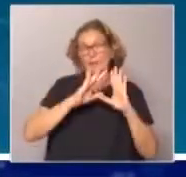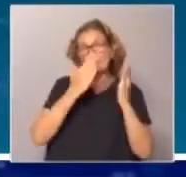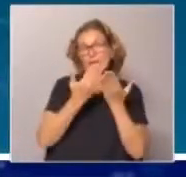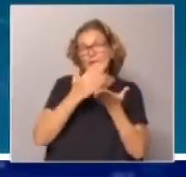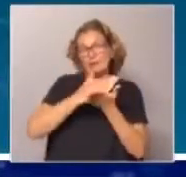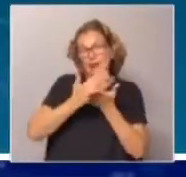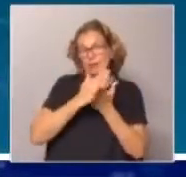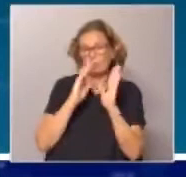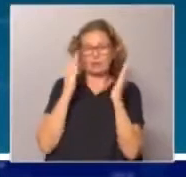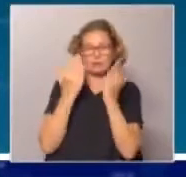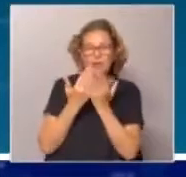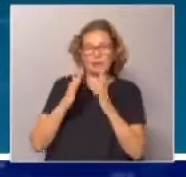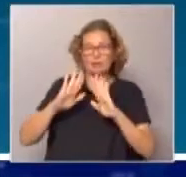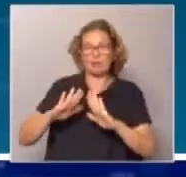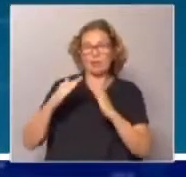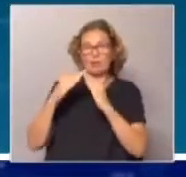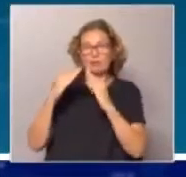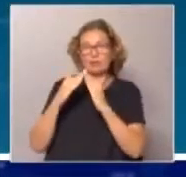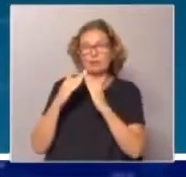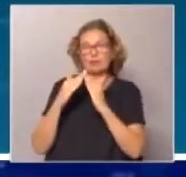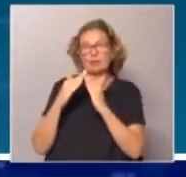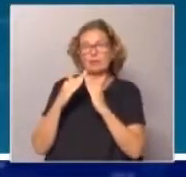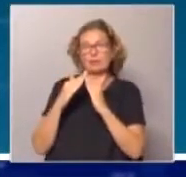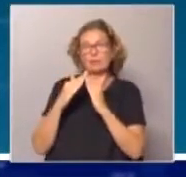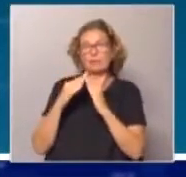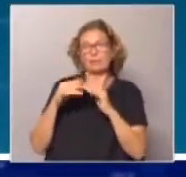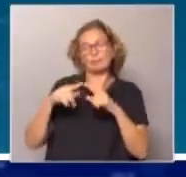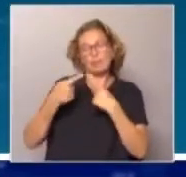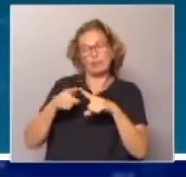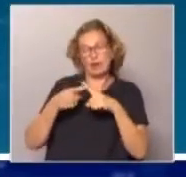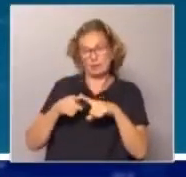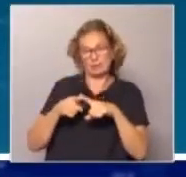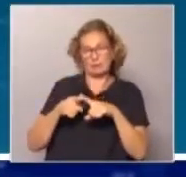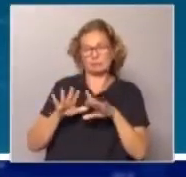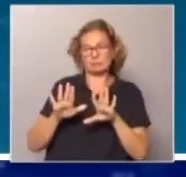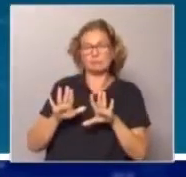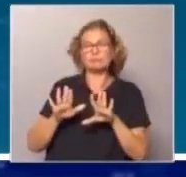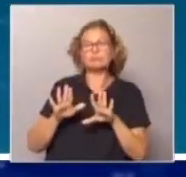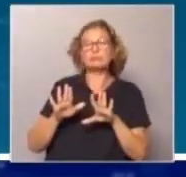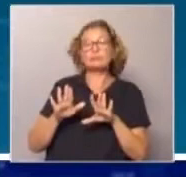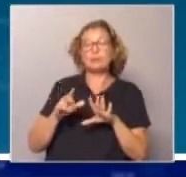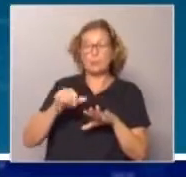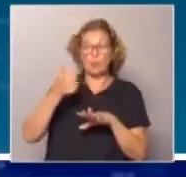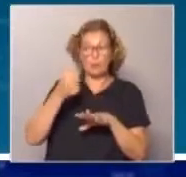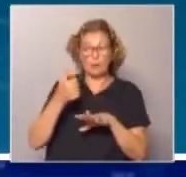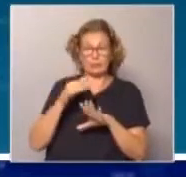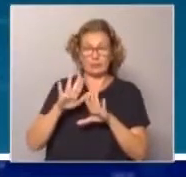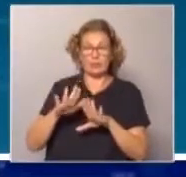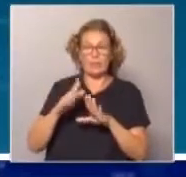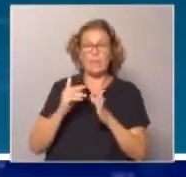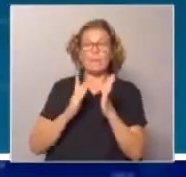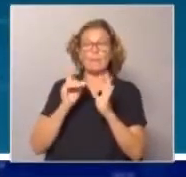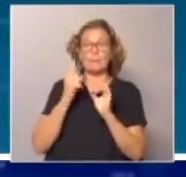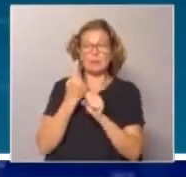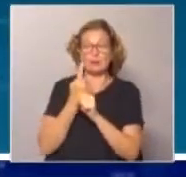fronteras, bueno, quedate en casa, cuarentenas y ese tipo de cosas. Y fue muy exitoso en contener esa primera